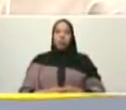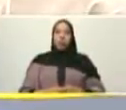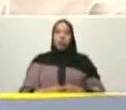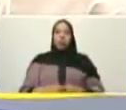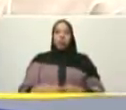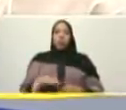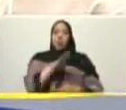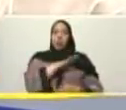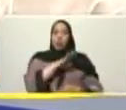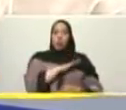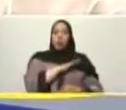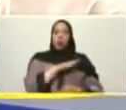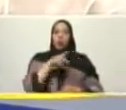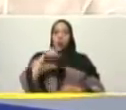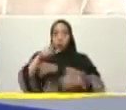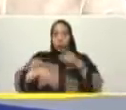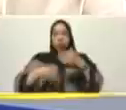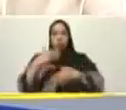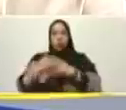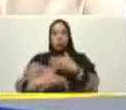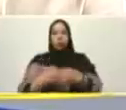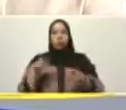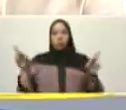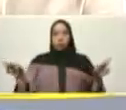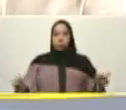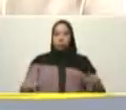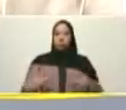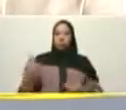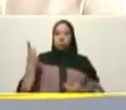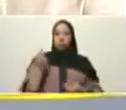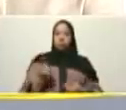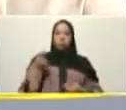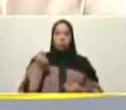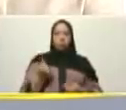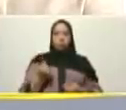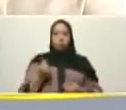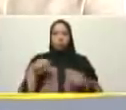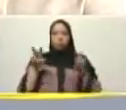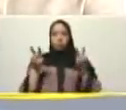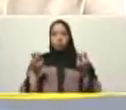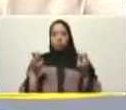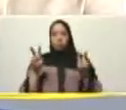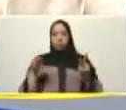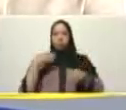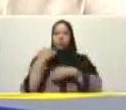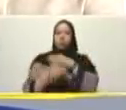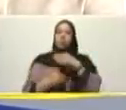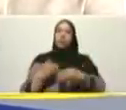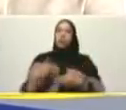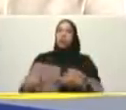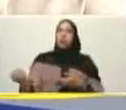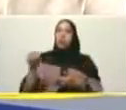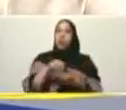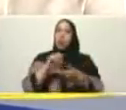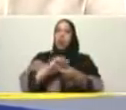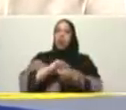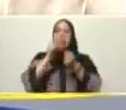propio y la recuperación económica en la nueva prosperidad irá poco a poco reposicionando